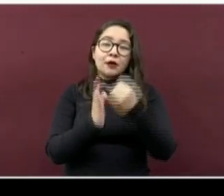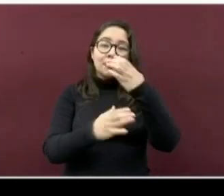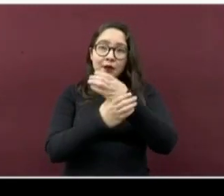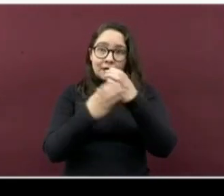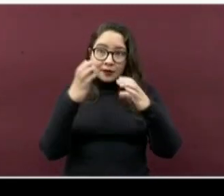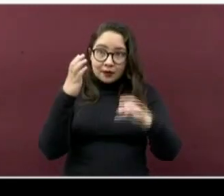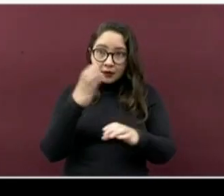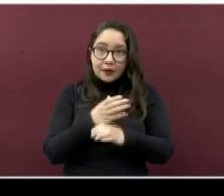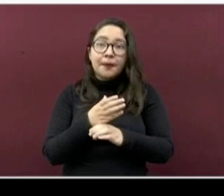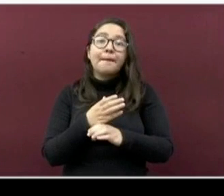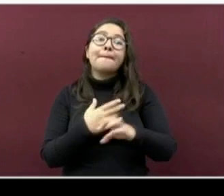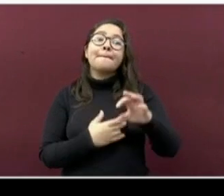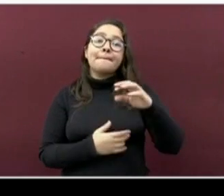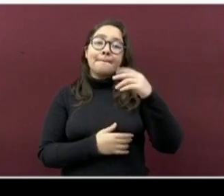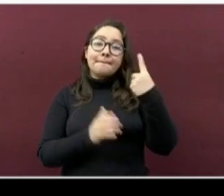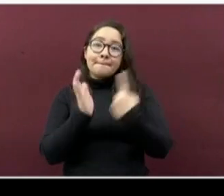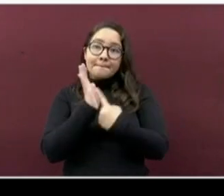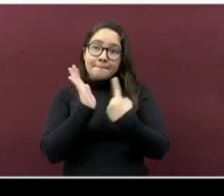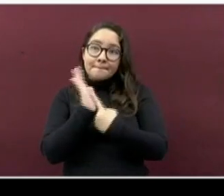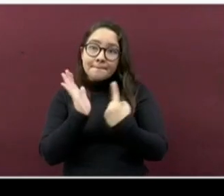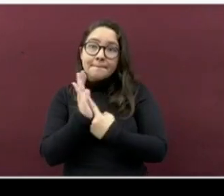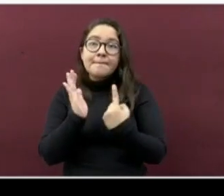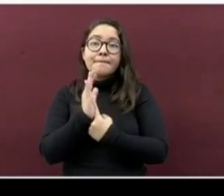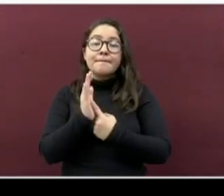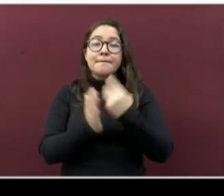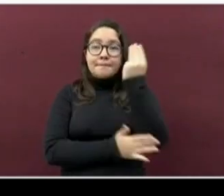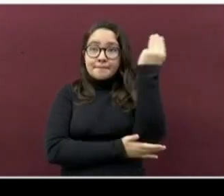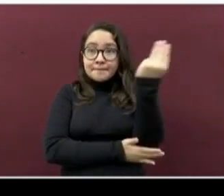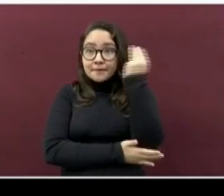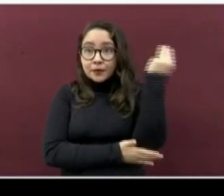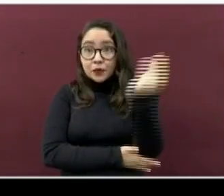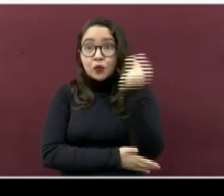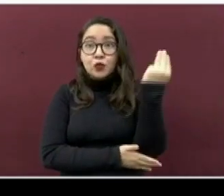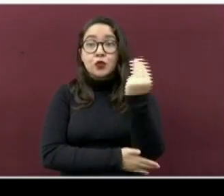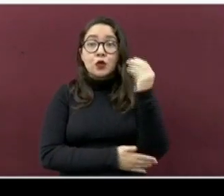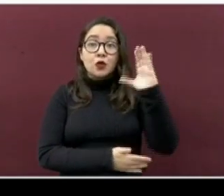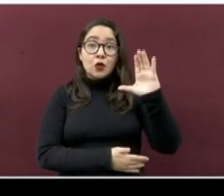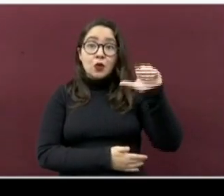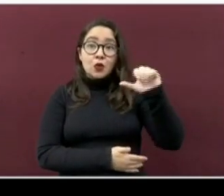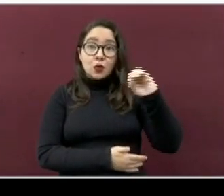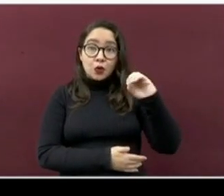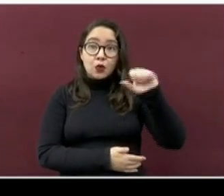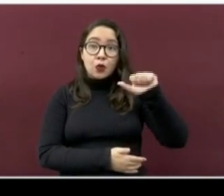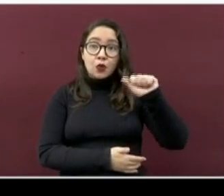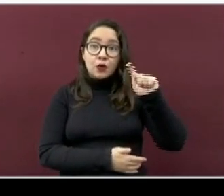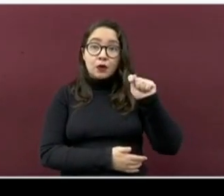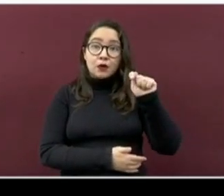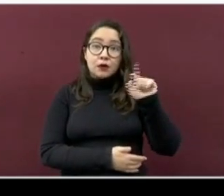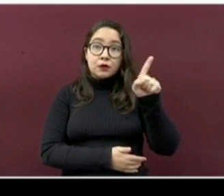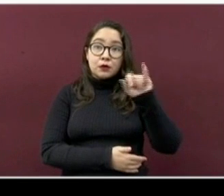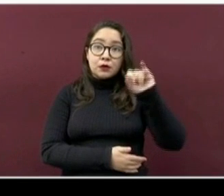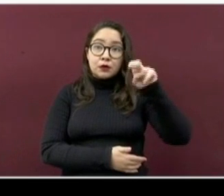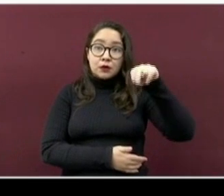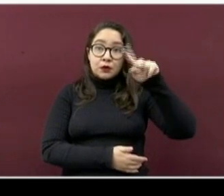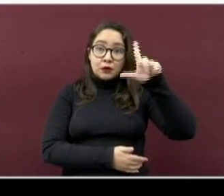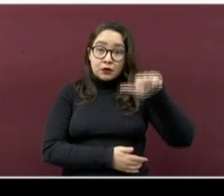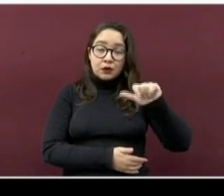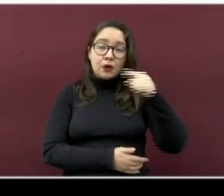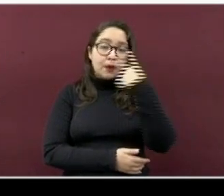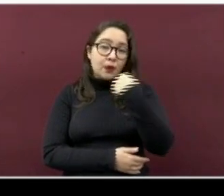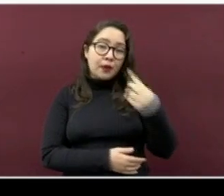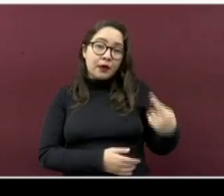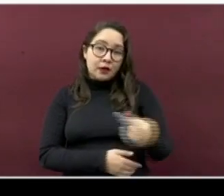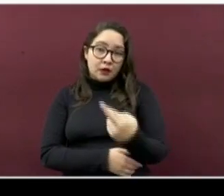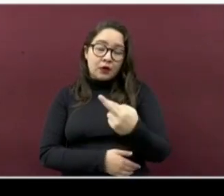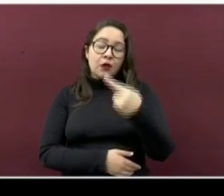Cozamaloapan, Papantla, Minatitlán, Coatzintla, Boca del Río, Tihuatlán,